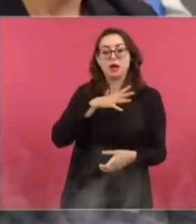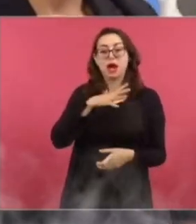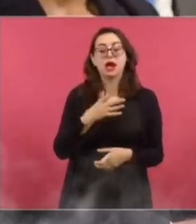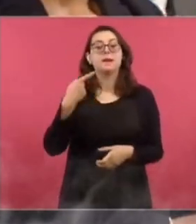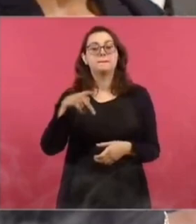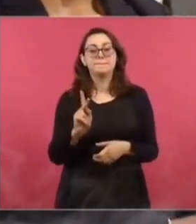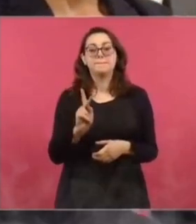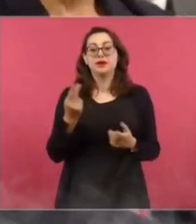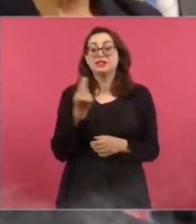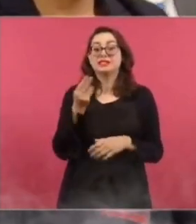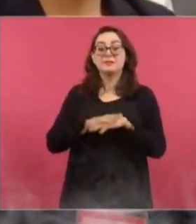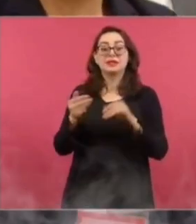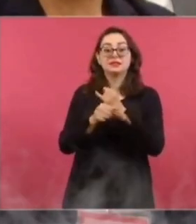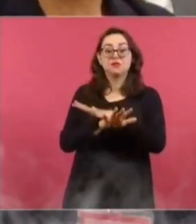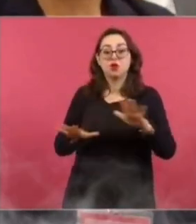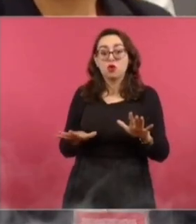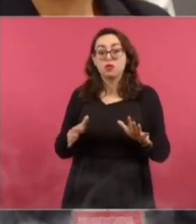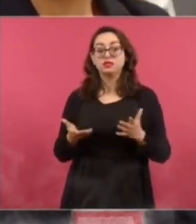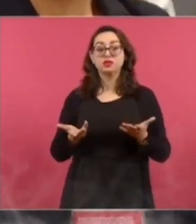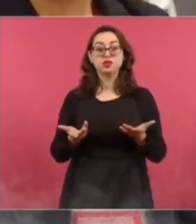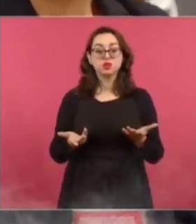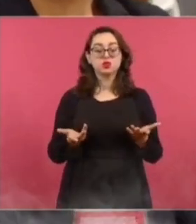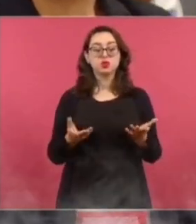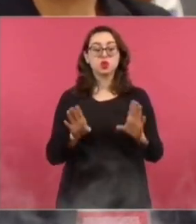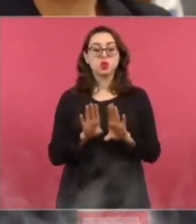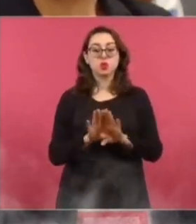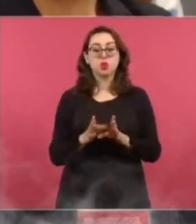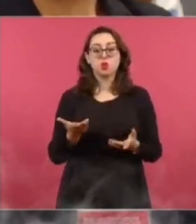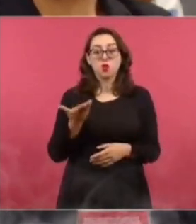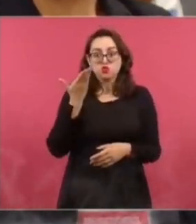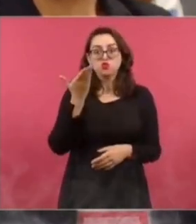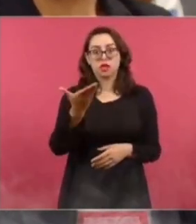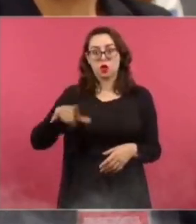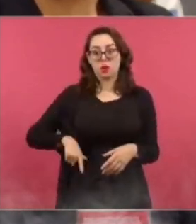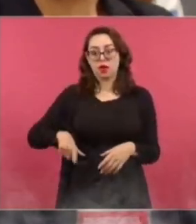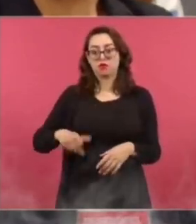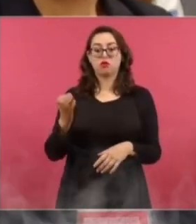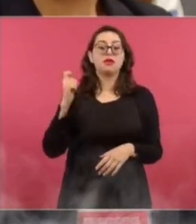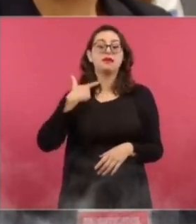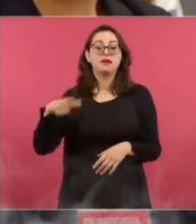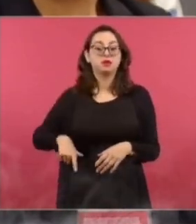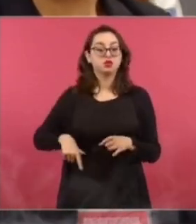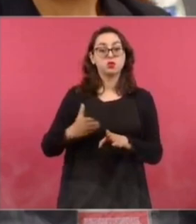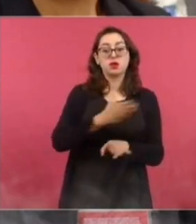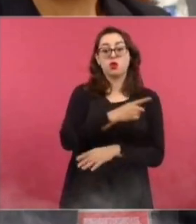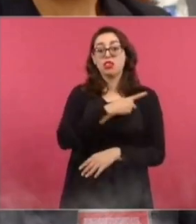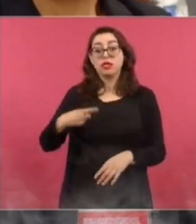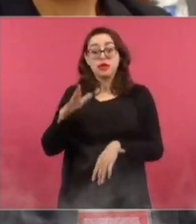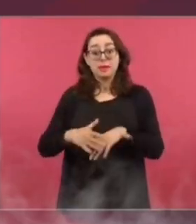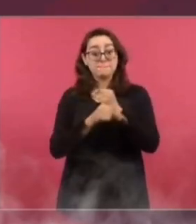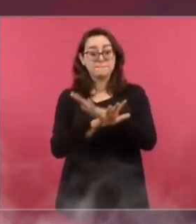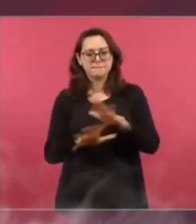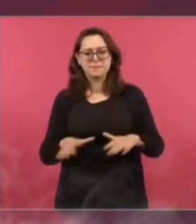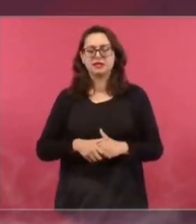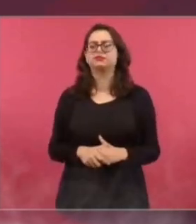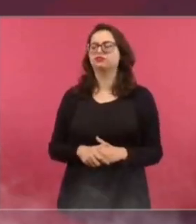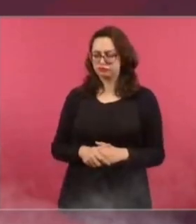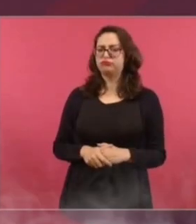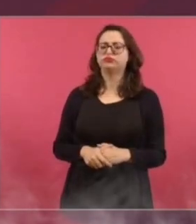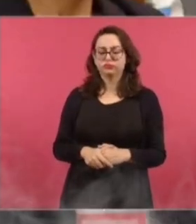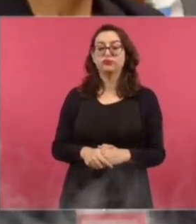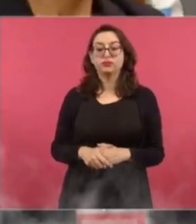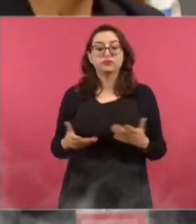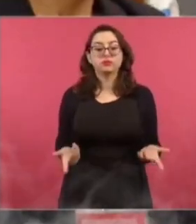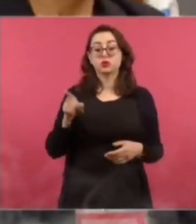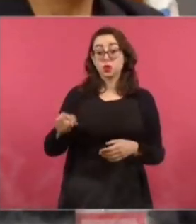lo que les gustaría es tener información. ¿No cree que en este tema que usted está diciendo de la diferenciación entre su gobierno y anteriores sería bueno darles más detalles para que ellos sepan? sí. Y de la